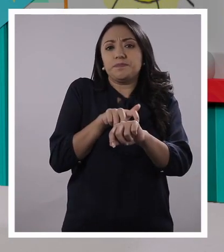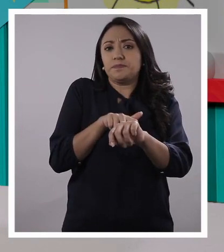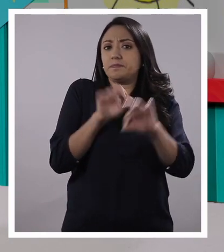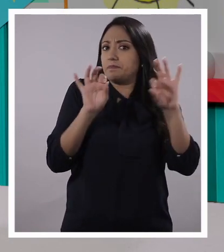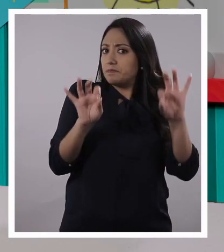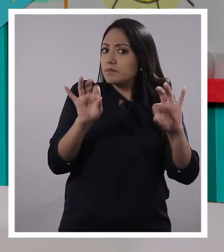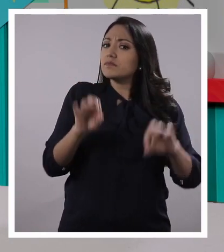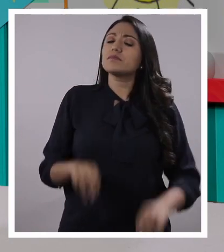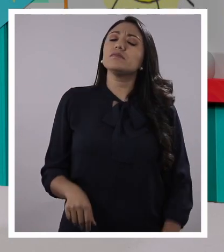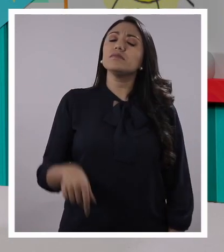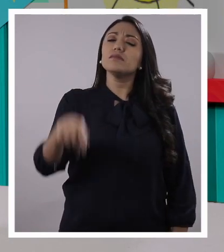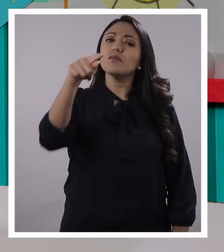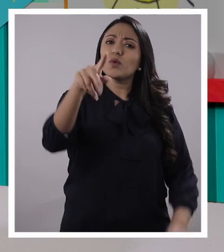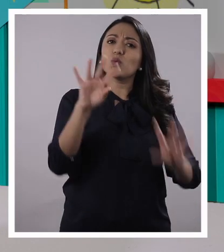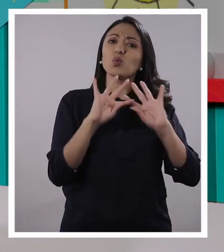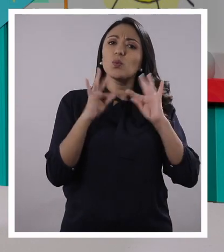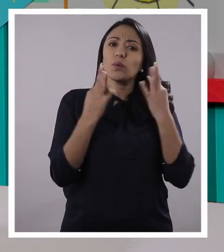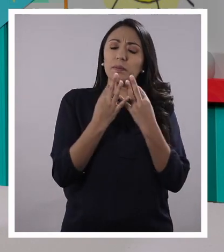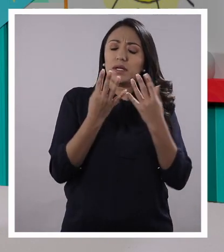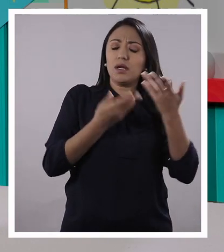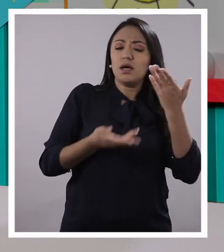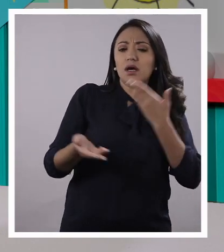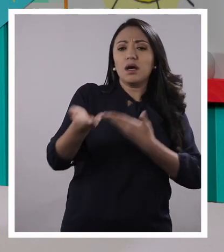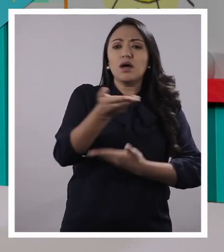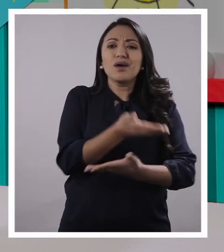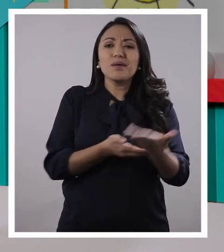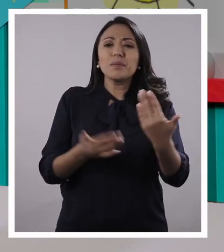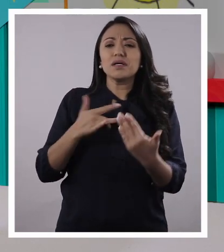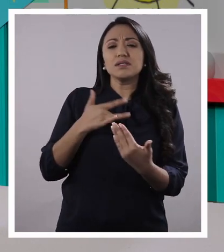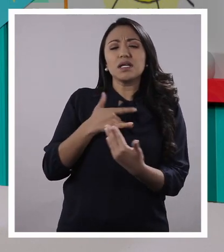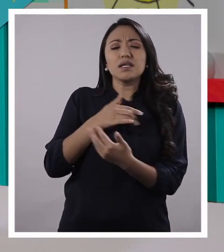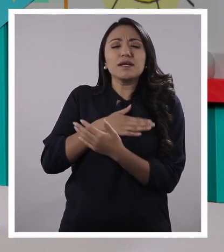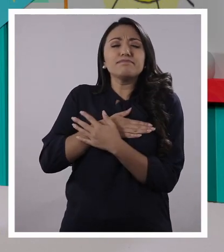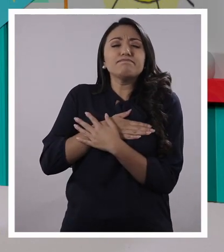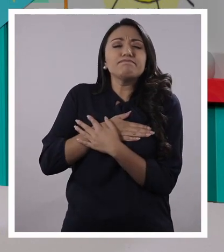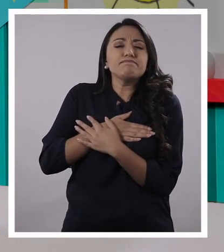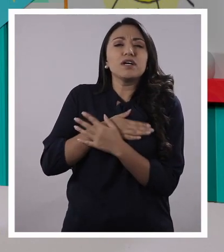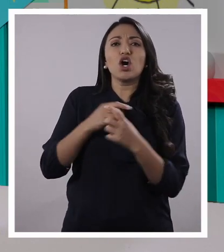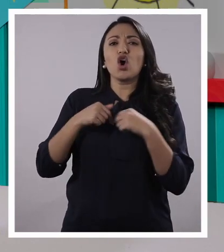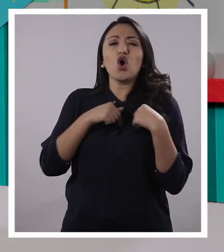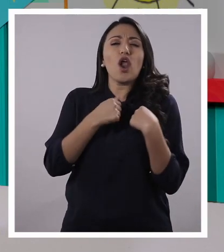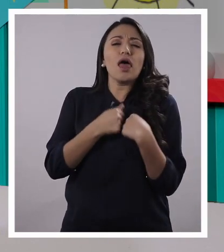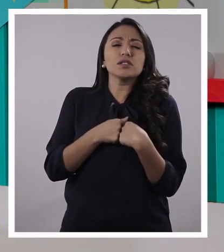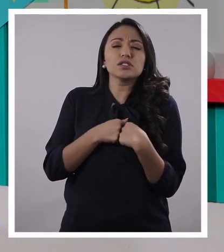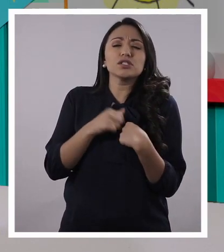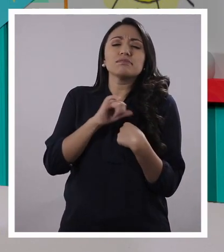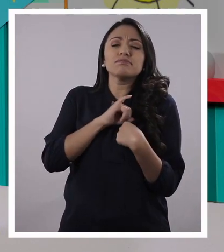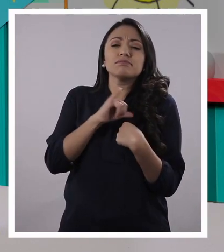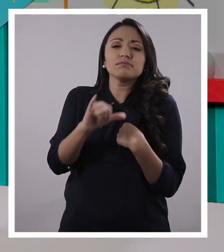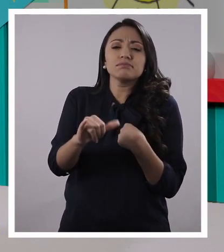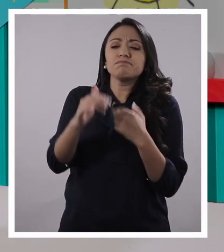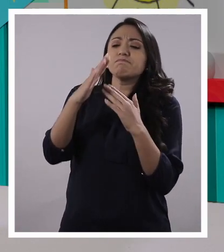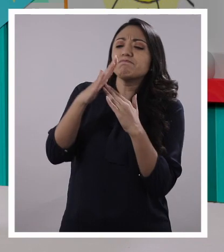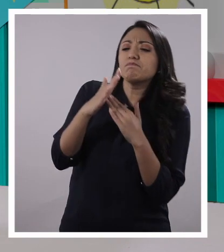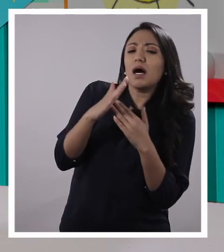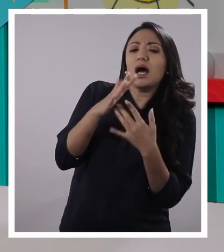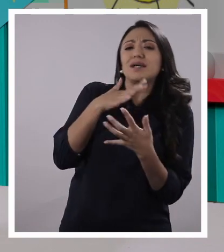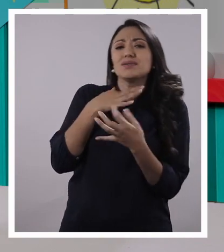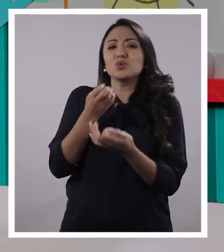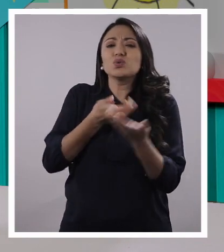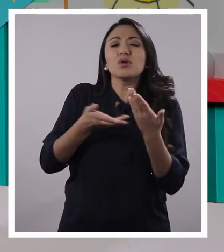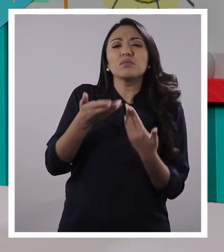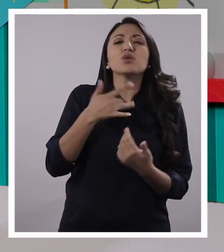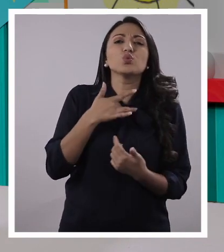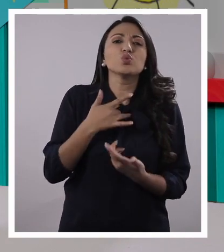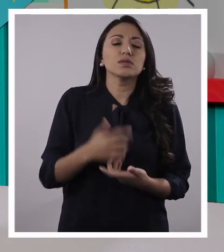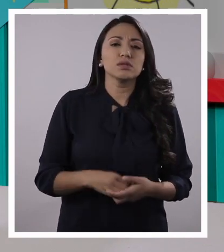Pancho, ¿qué momentos en familia tú compartes que te llenan así el corazón, que te sientes en paz, que te sientes con mucho gusto de compartir?